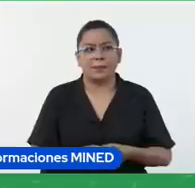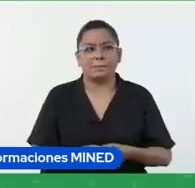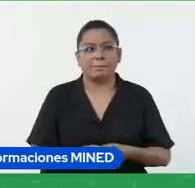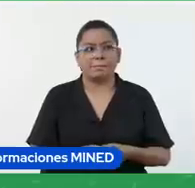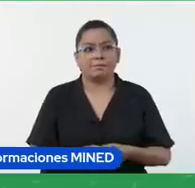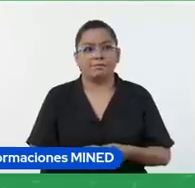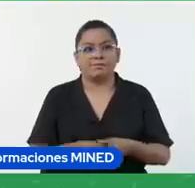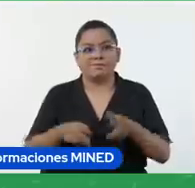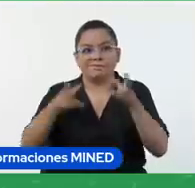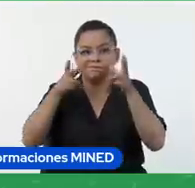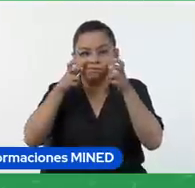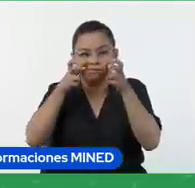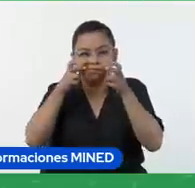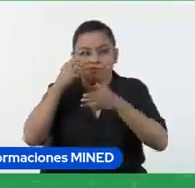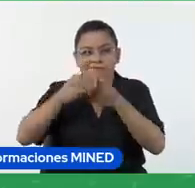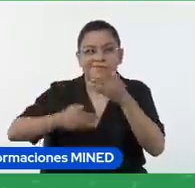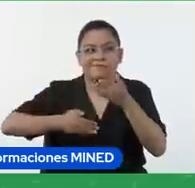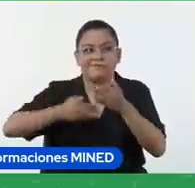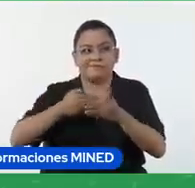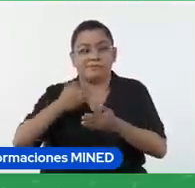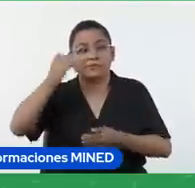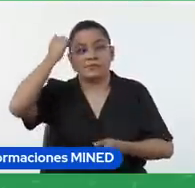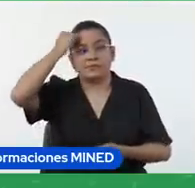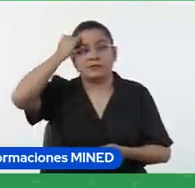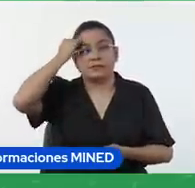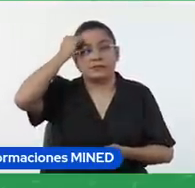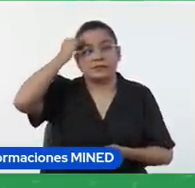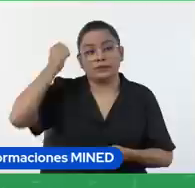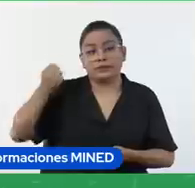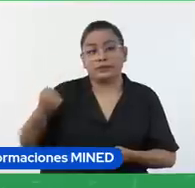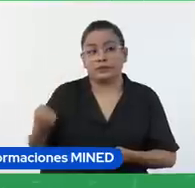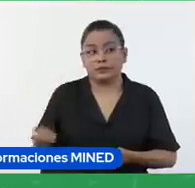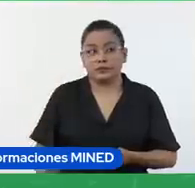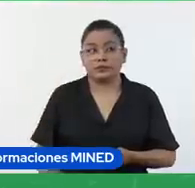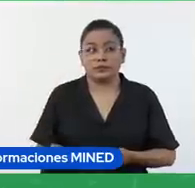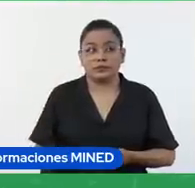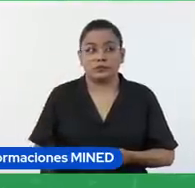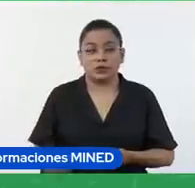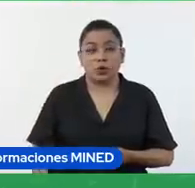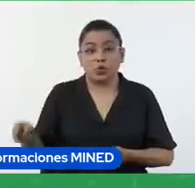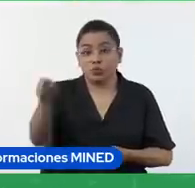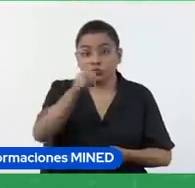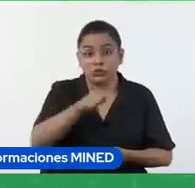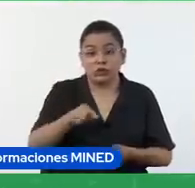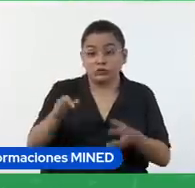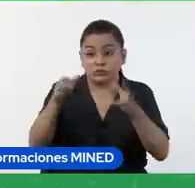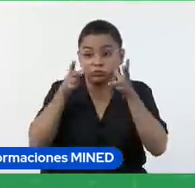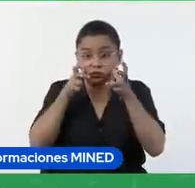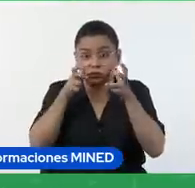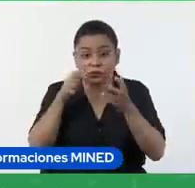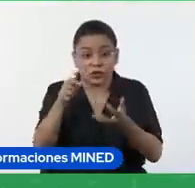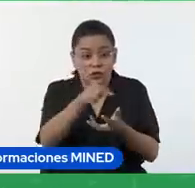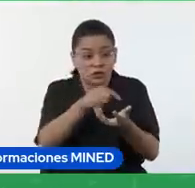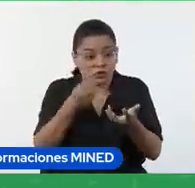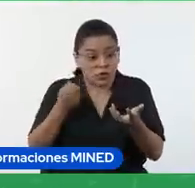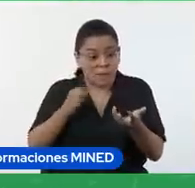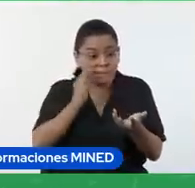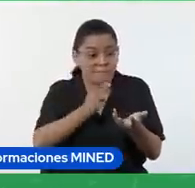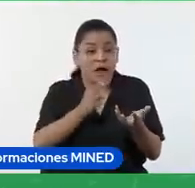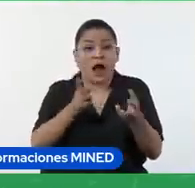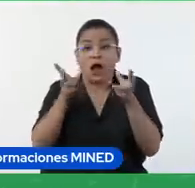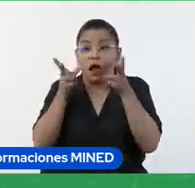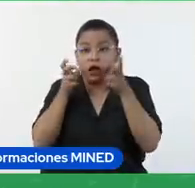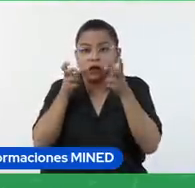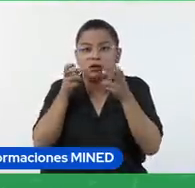observa el proceso de aprendizaje de los alumnos ya lo van a observar tanto ustedes como ellos y pueden identificar